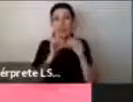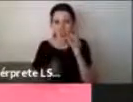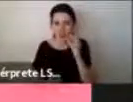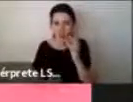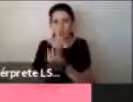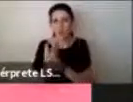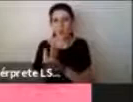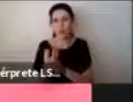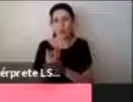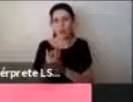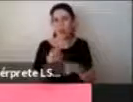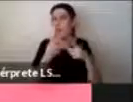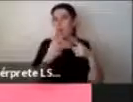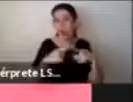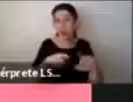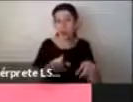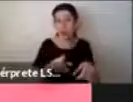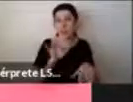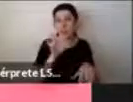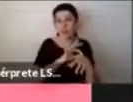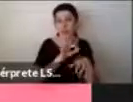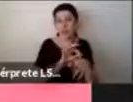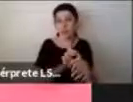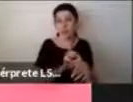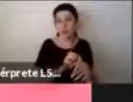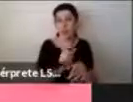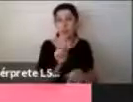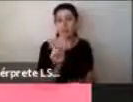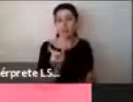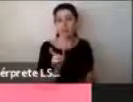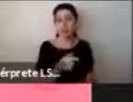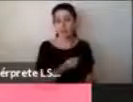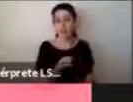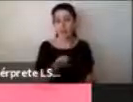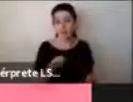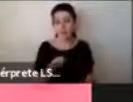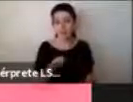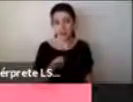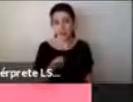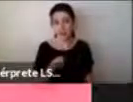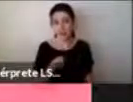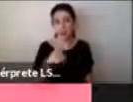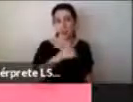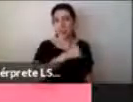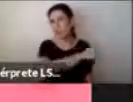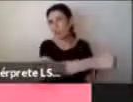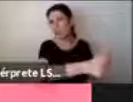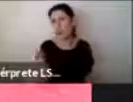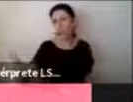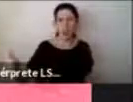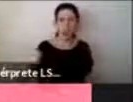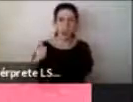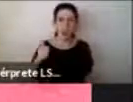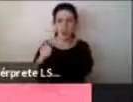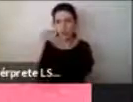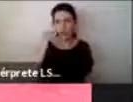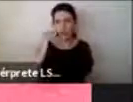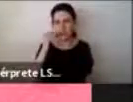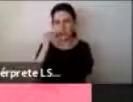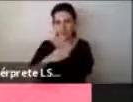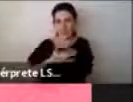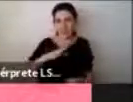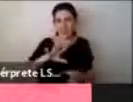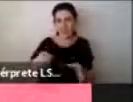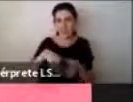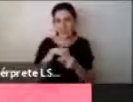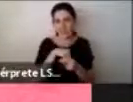trastornos que posibiliten que de verdad todos los niños se sientan incluidos no solamente los que incluimos en